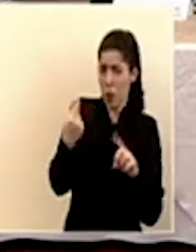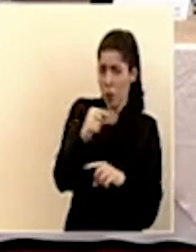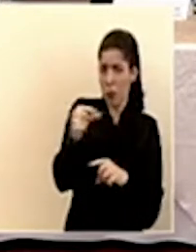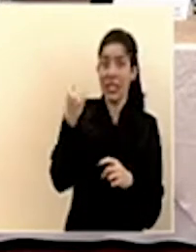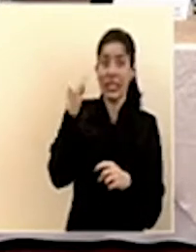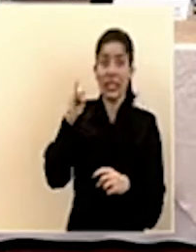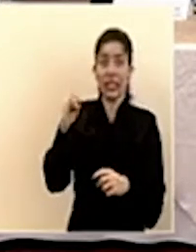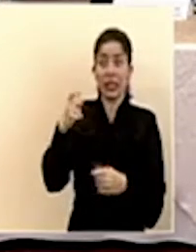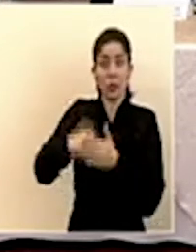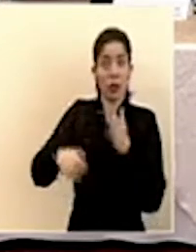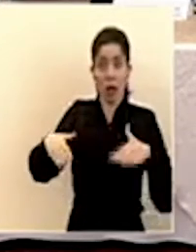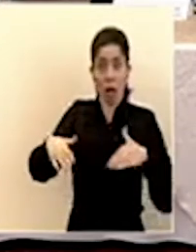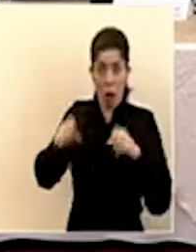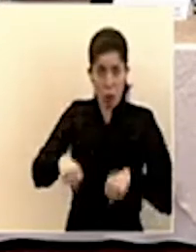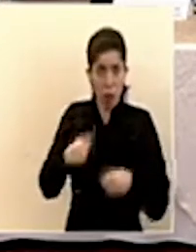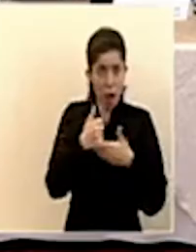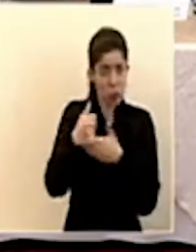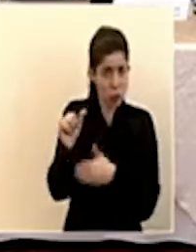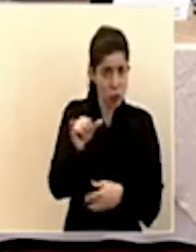existe ese impuesto?